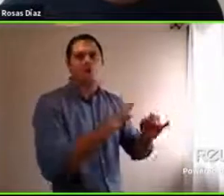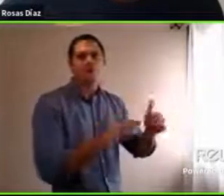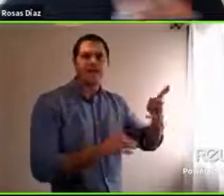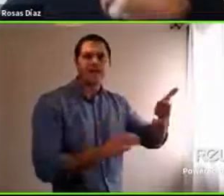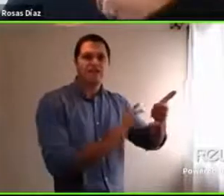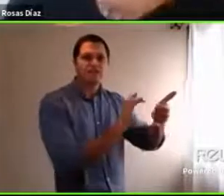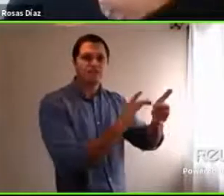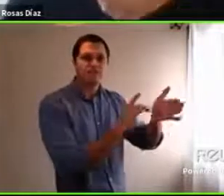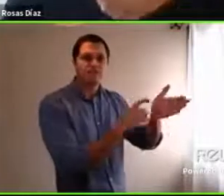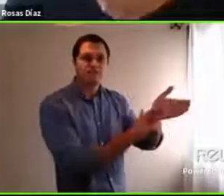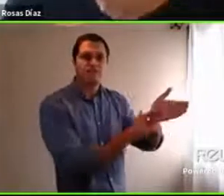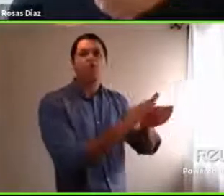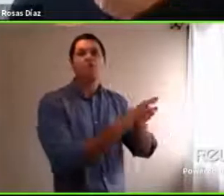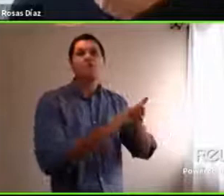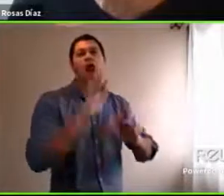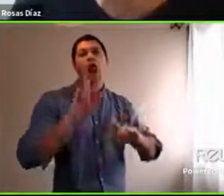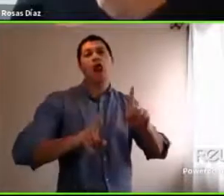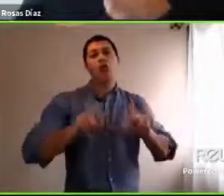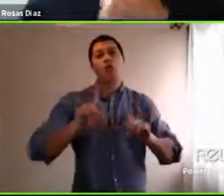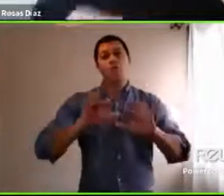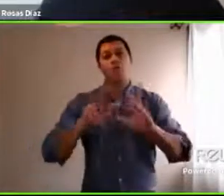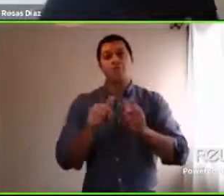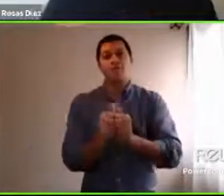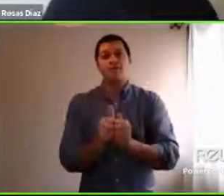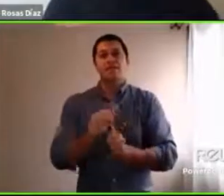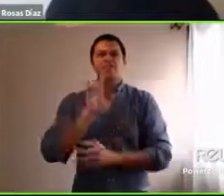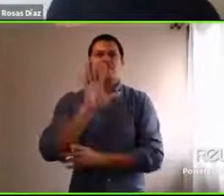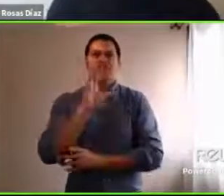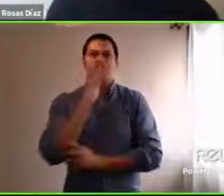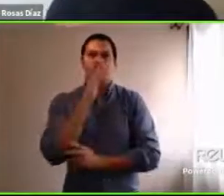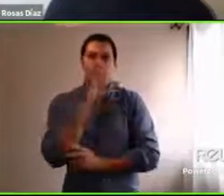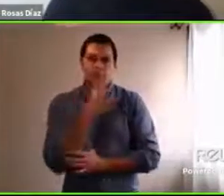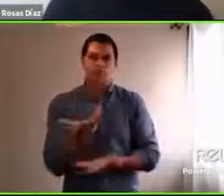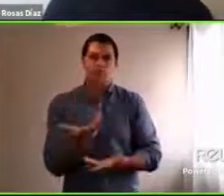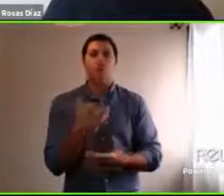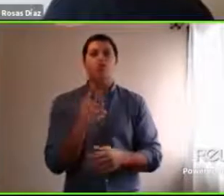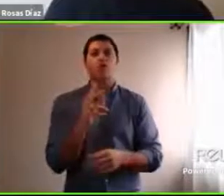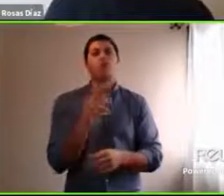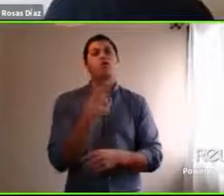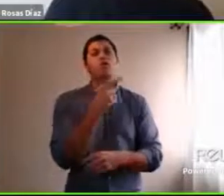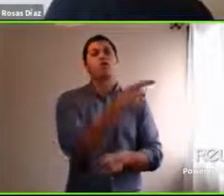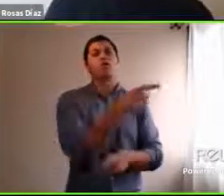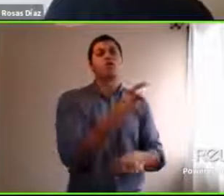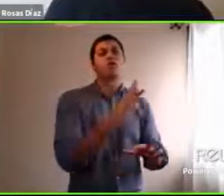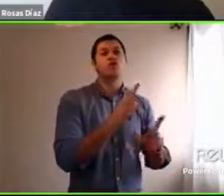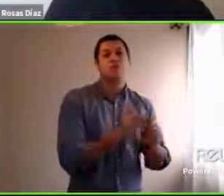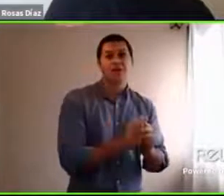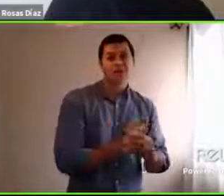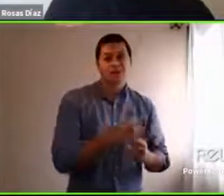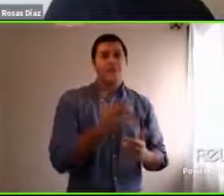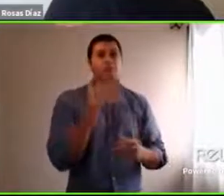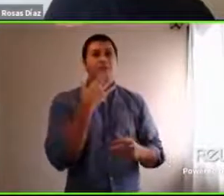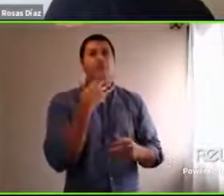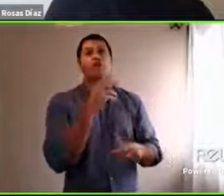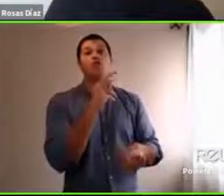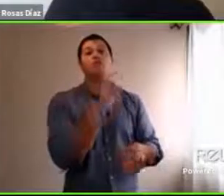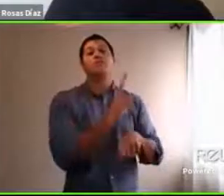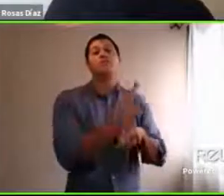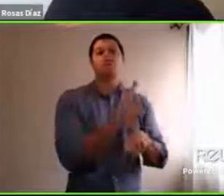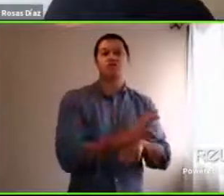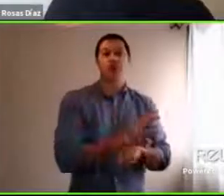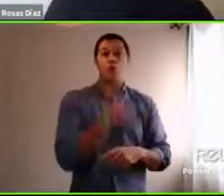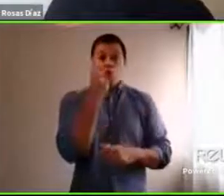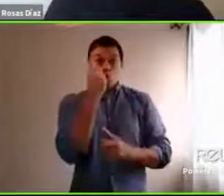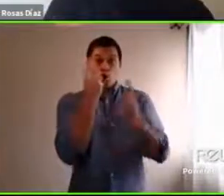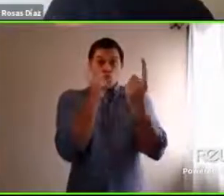cinco minutos con compañeros, con la maestra, como para poder hablar de cómo están y poder verse, ¿no?